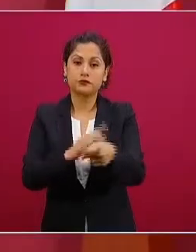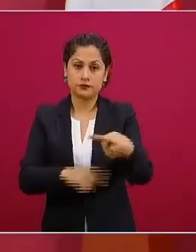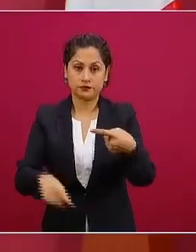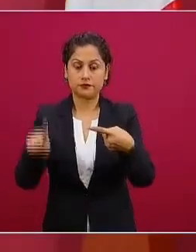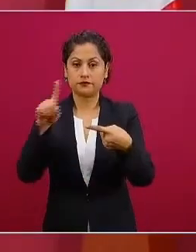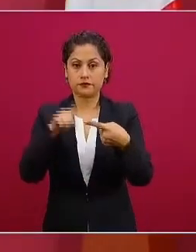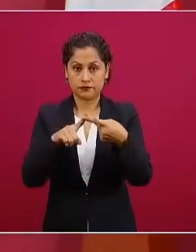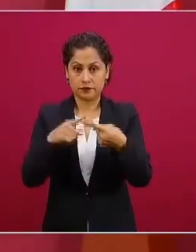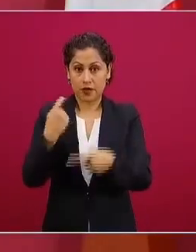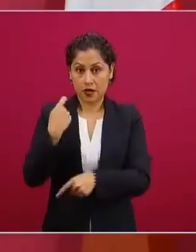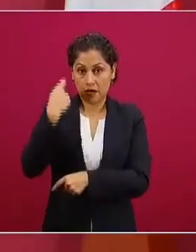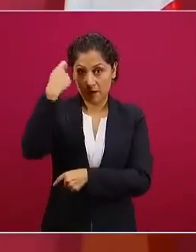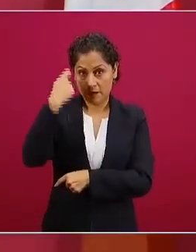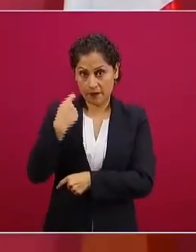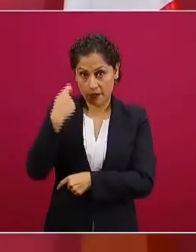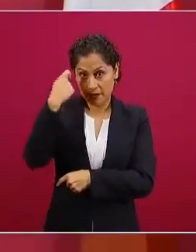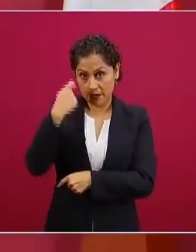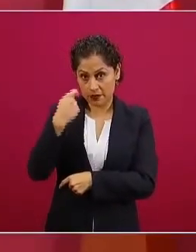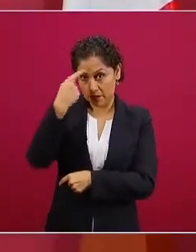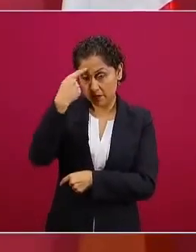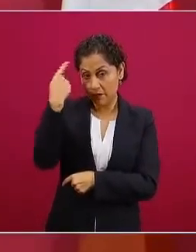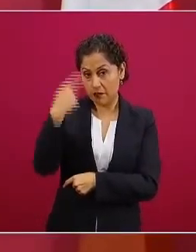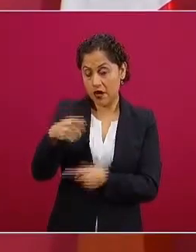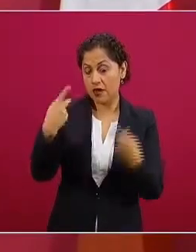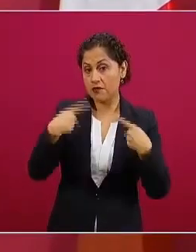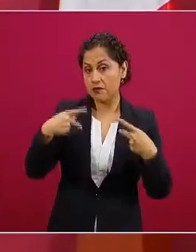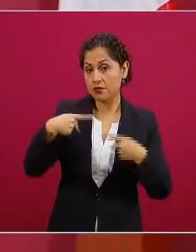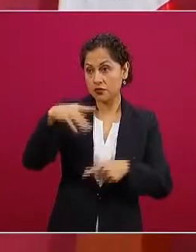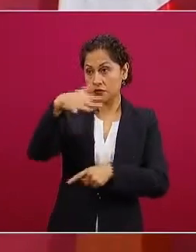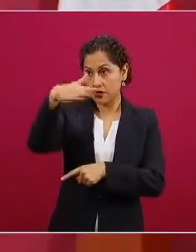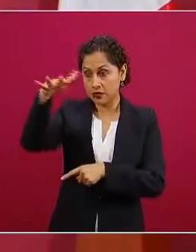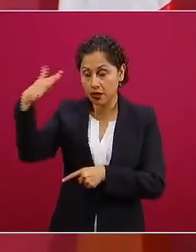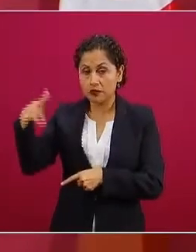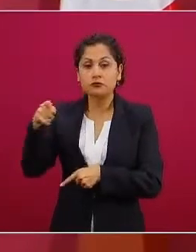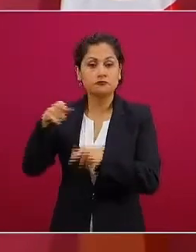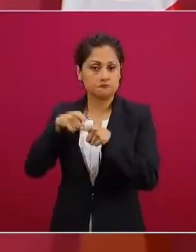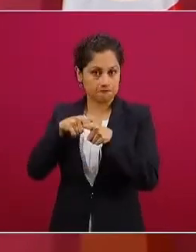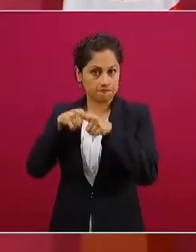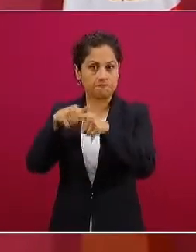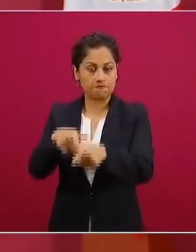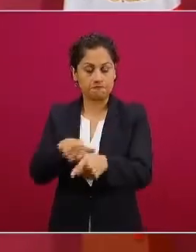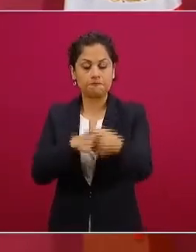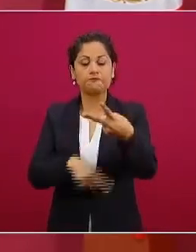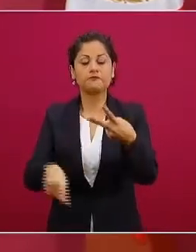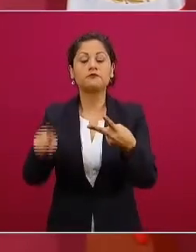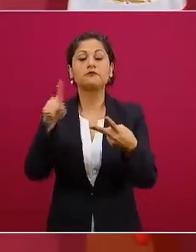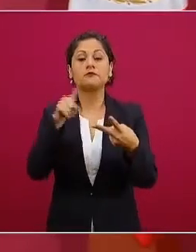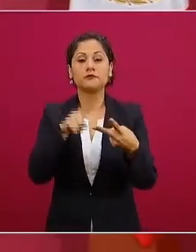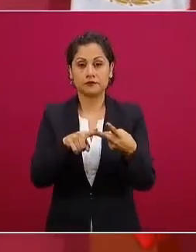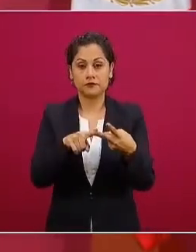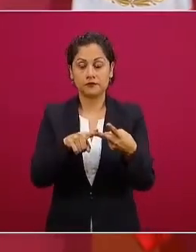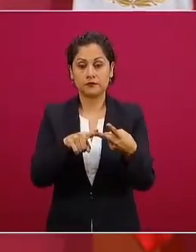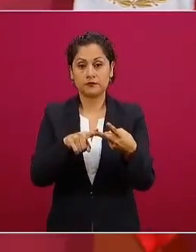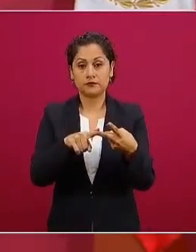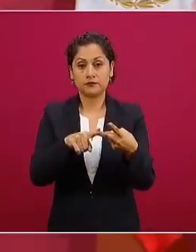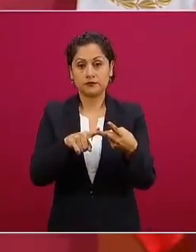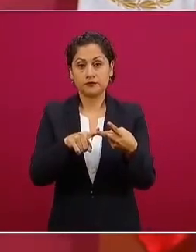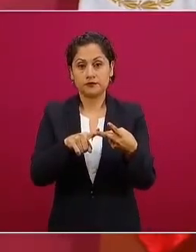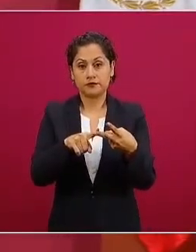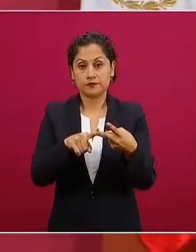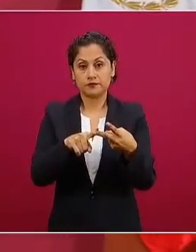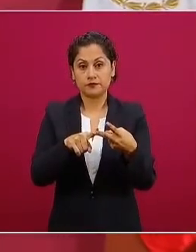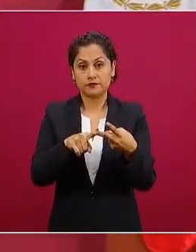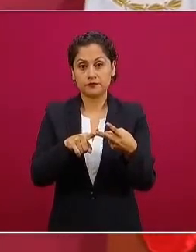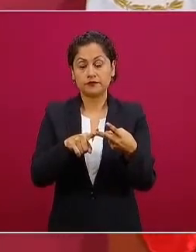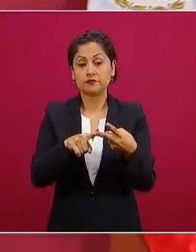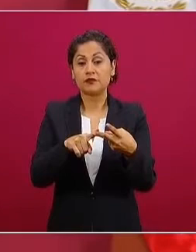pensión para el bienestar de los adultos mayores. Dos, pensión